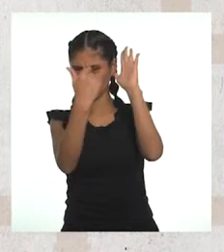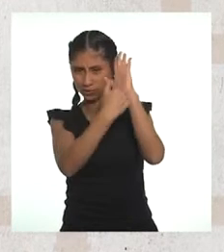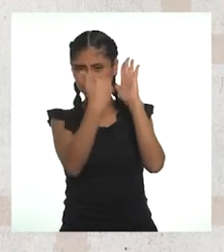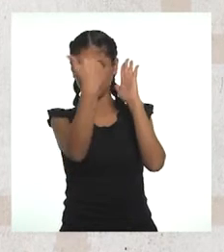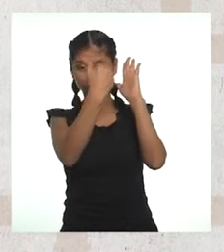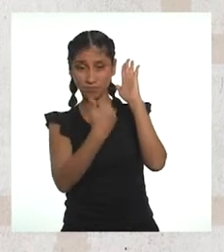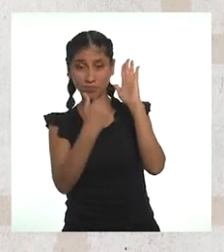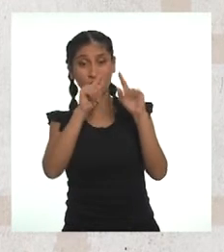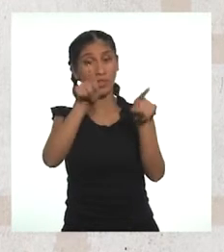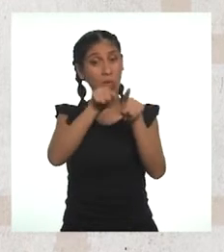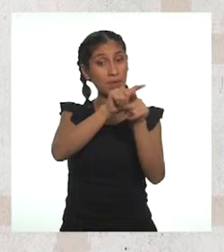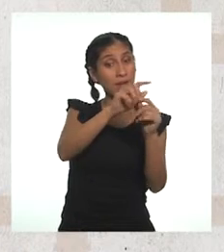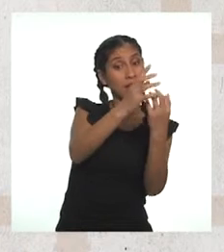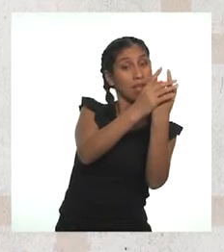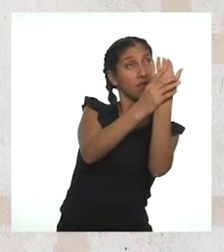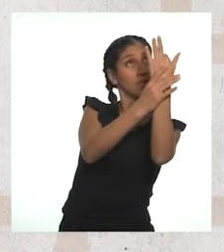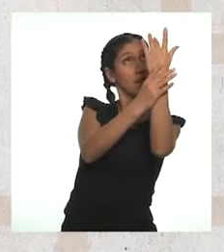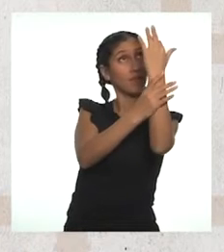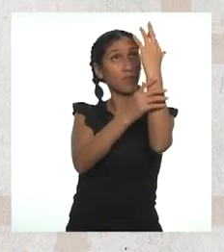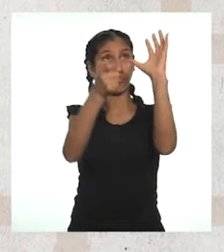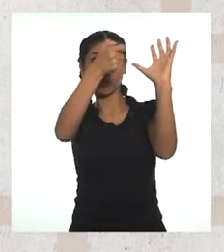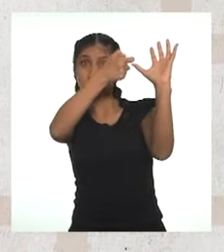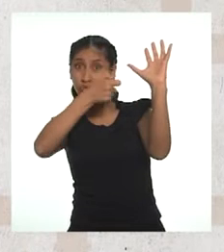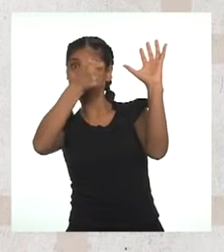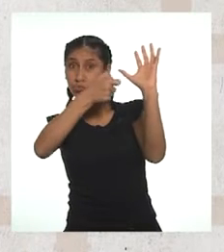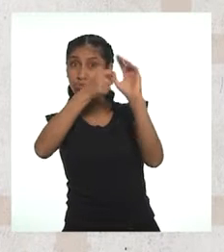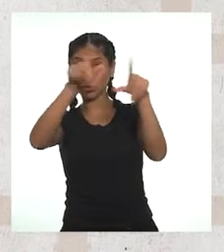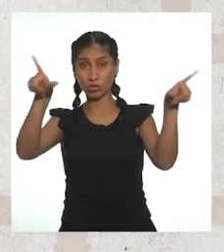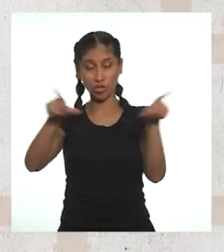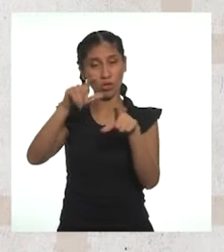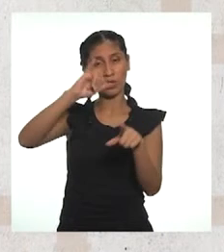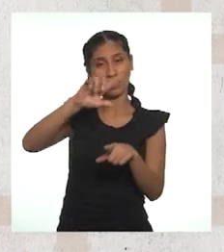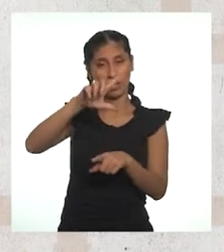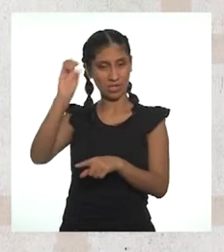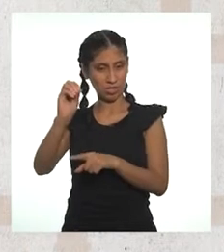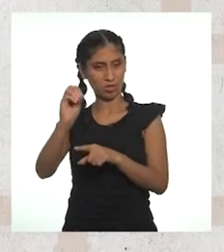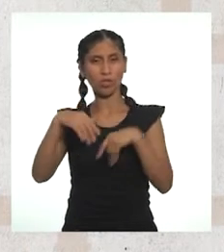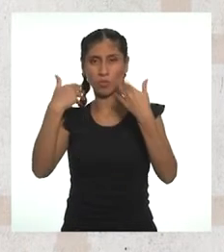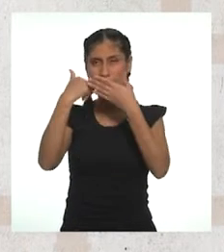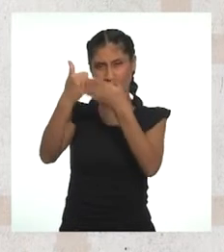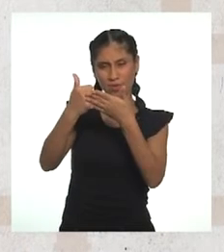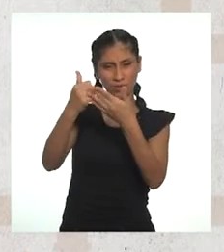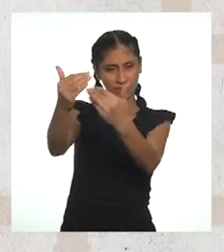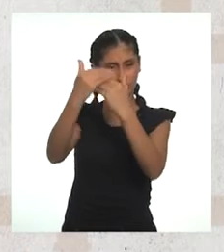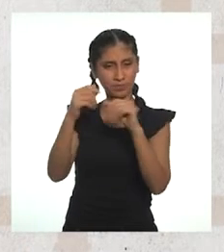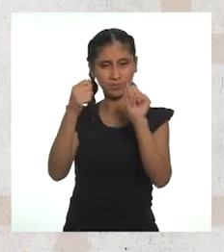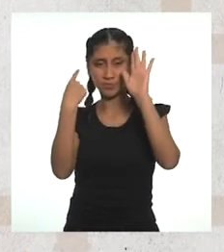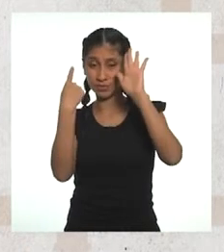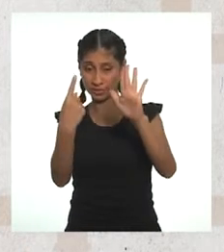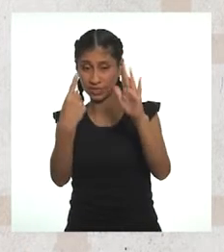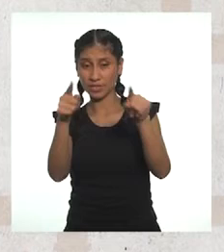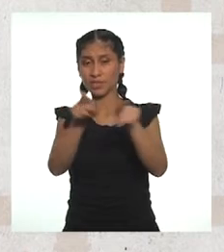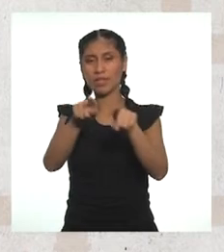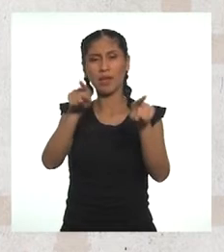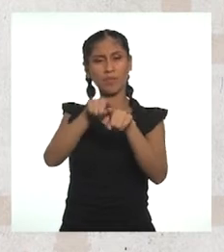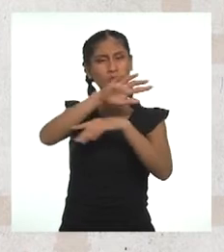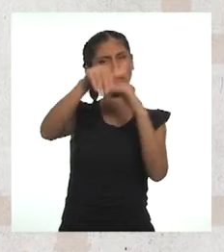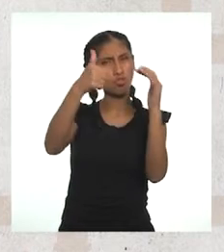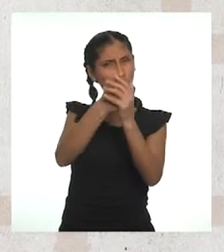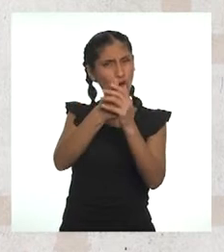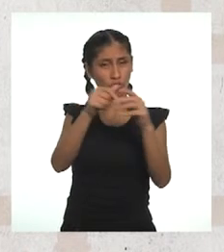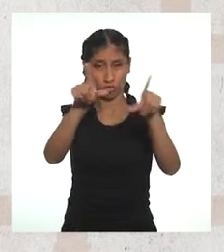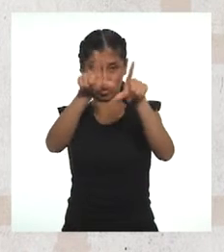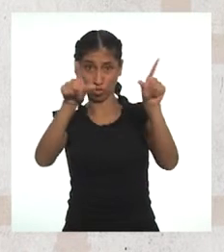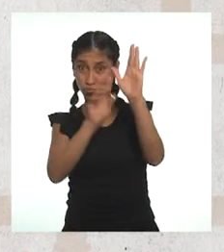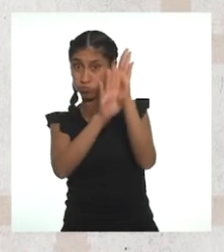o planta de tratamiento de mar de Hilo. Seis, el mejoramiento y la ampliación de los servicios de saneamiento